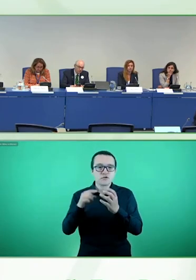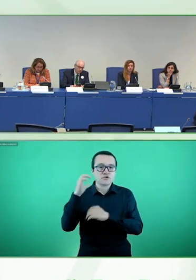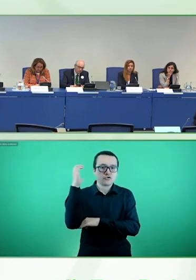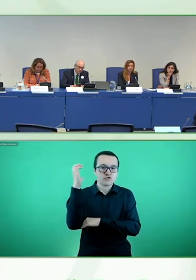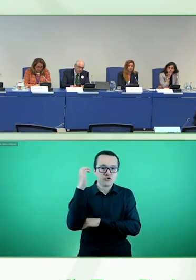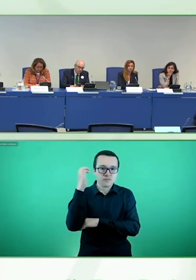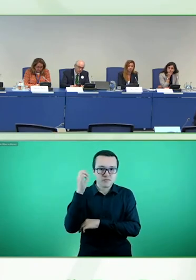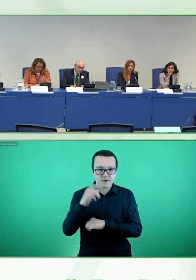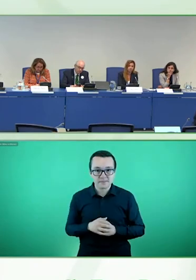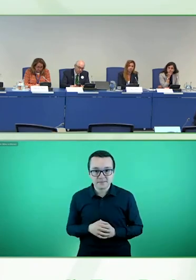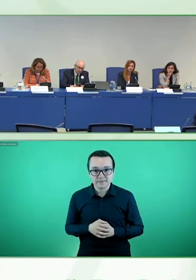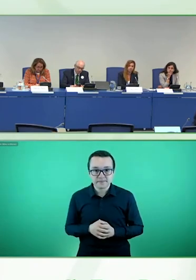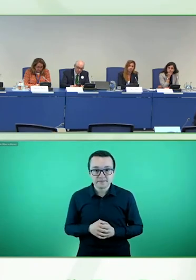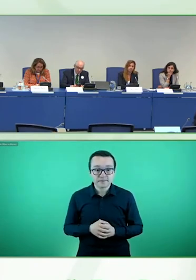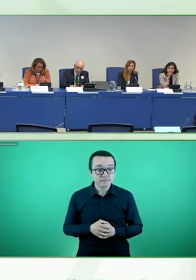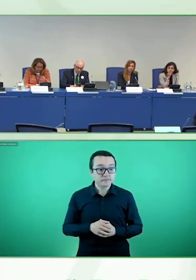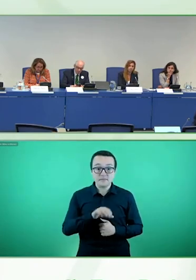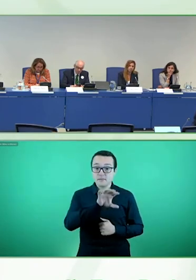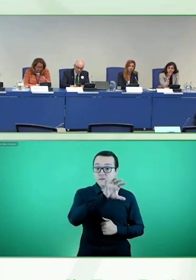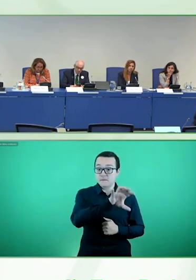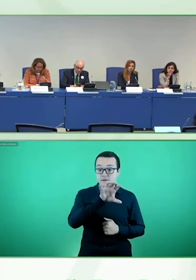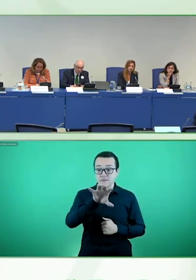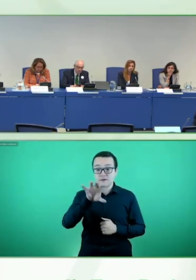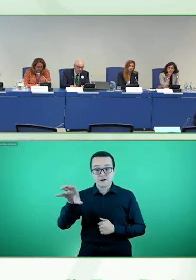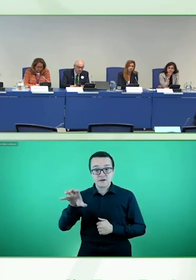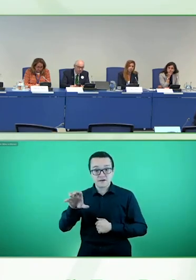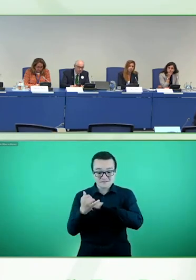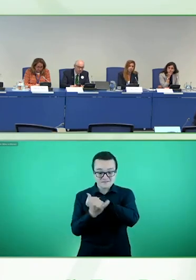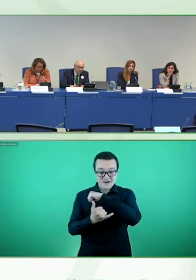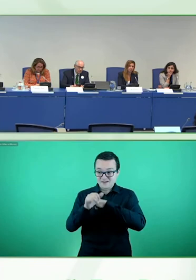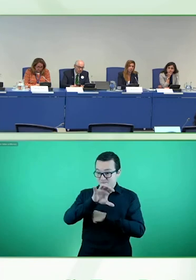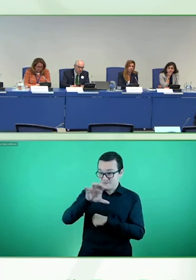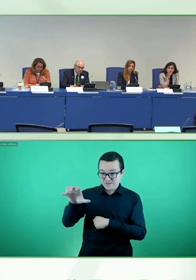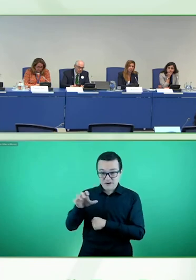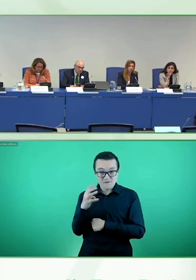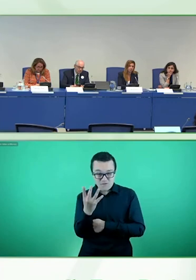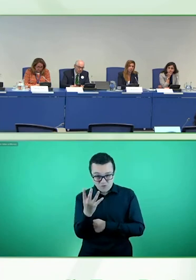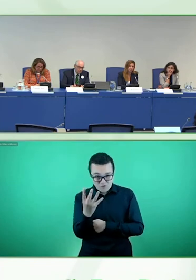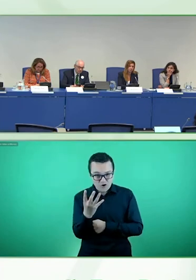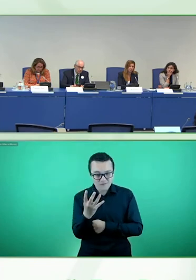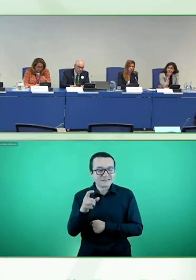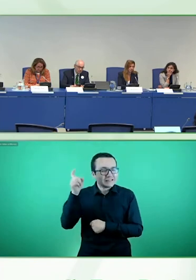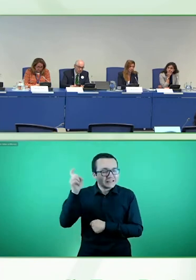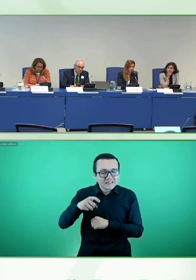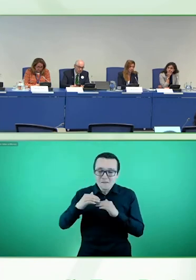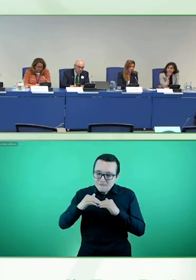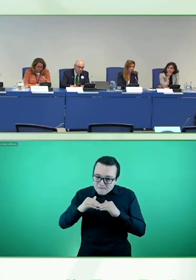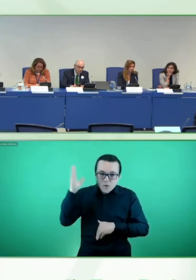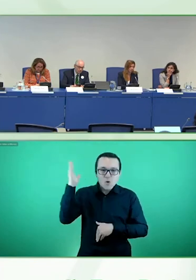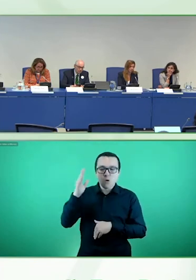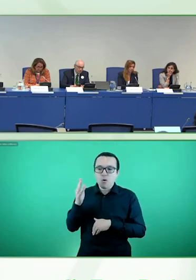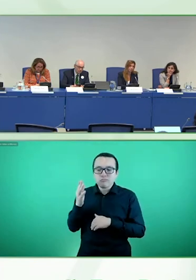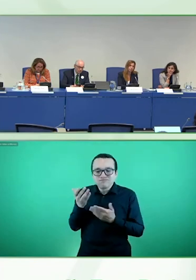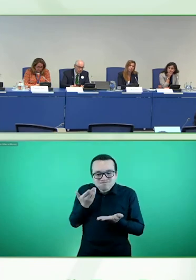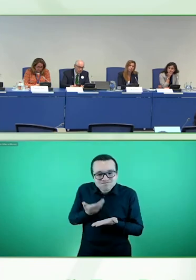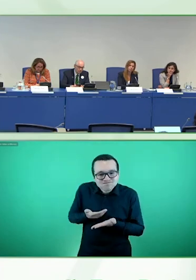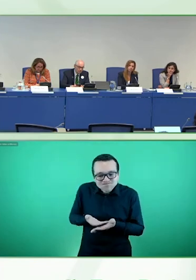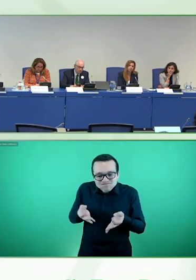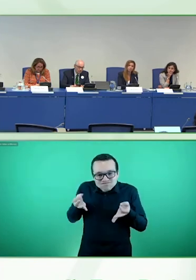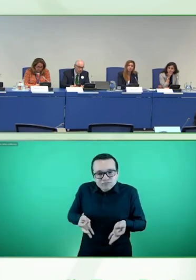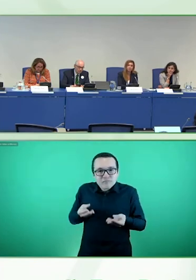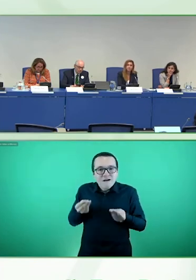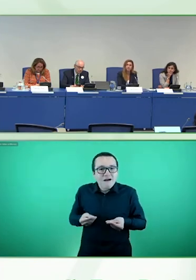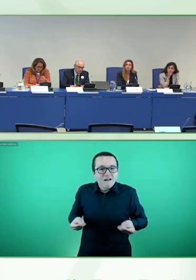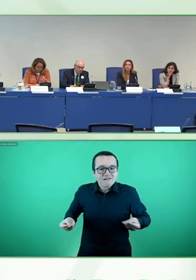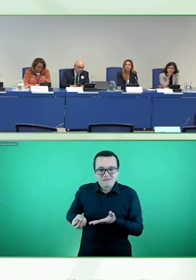países además es necesario tener una mayor calidad de información de la situación de las personas con discapacidad en el empleo y nosotros estamos colaborando